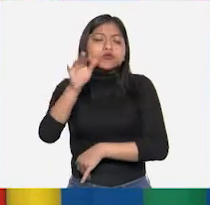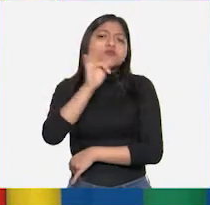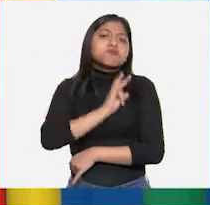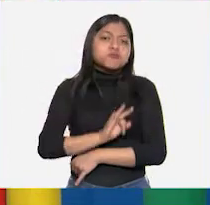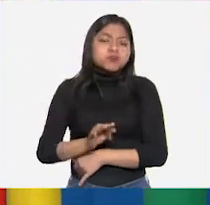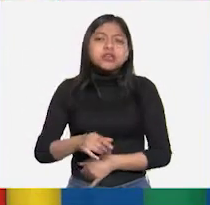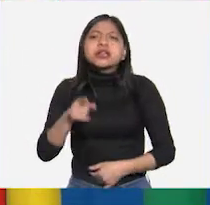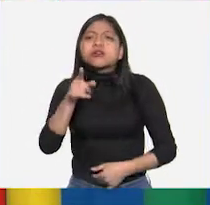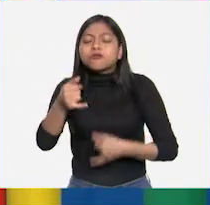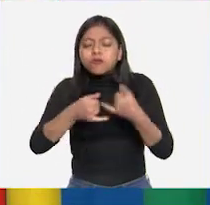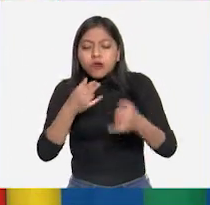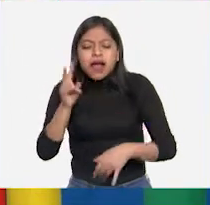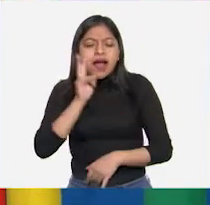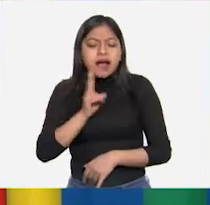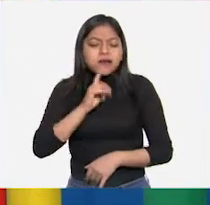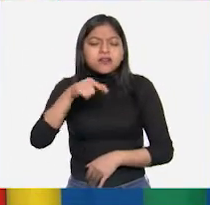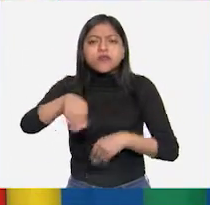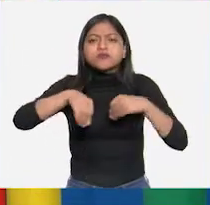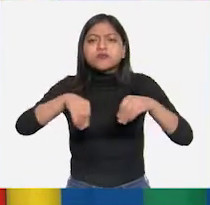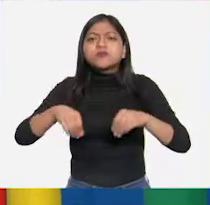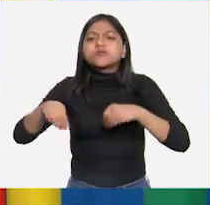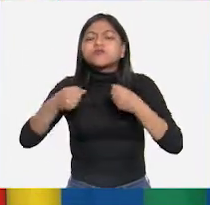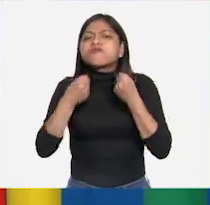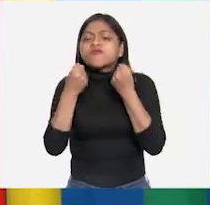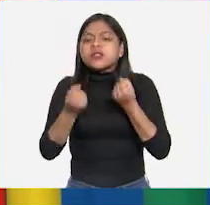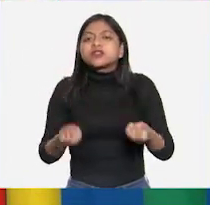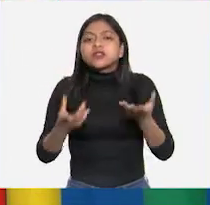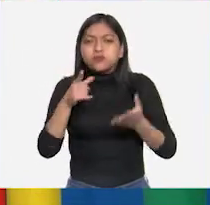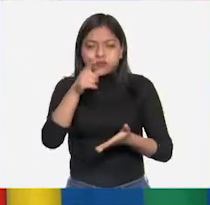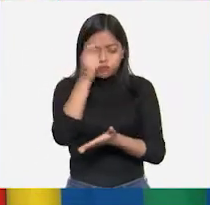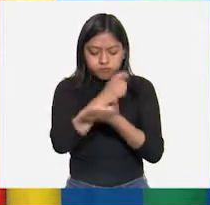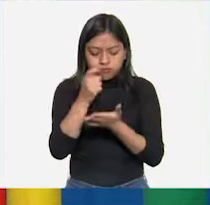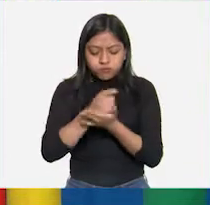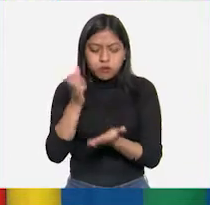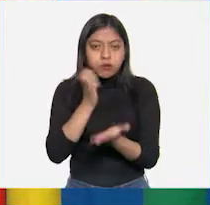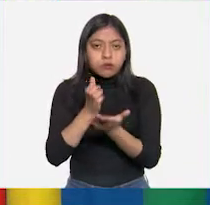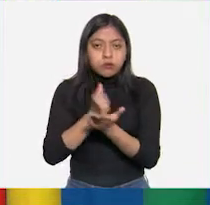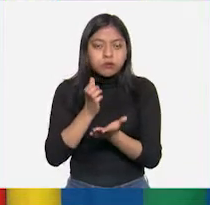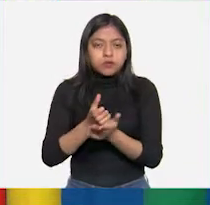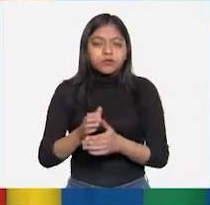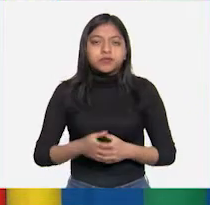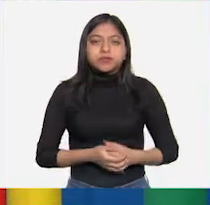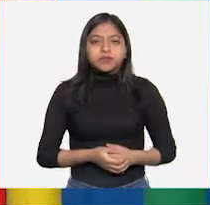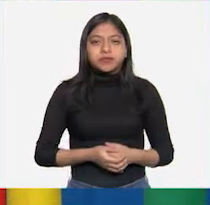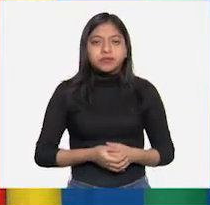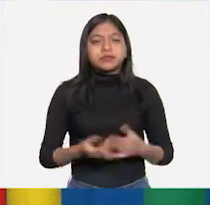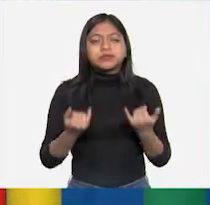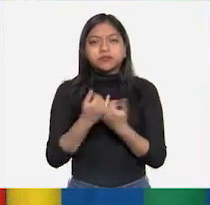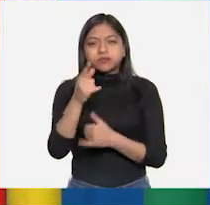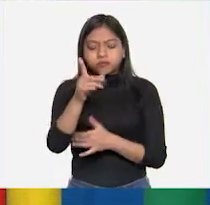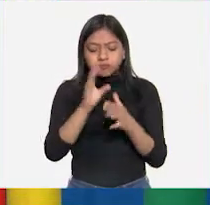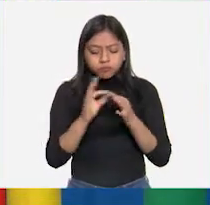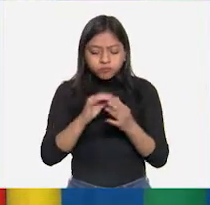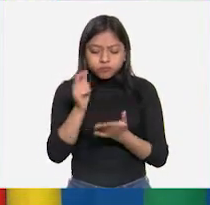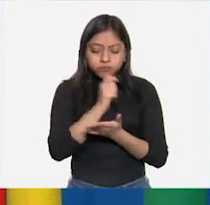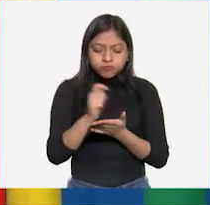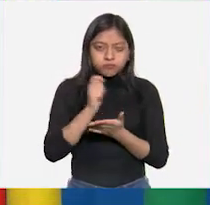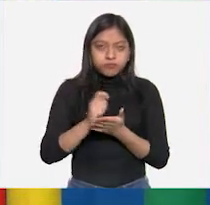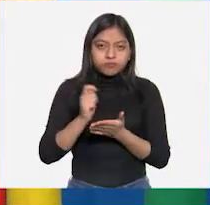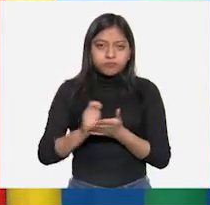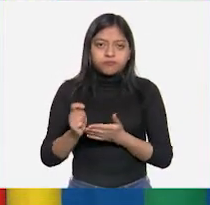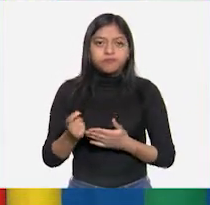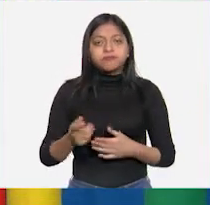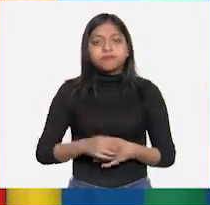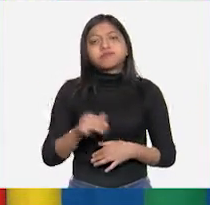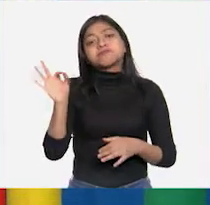similar, pero escribiéndolo en su cuaderno y acompañado de su explicación, puede